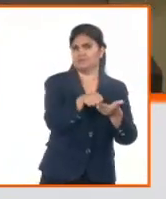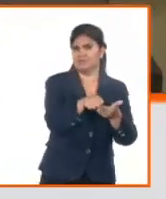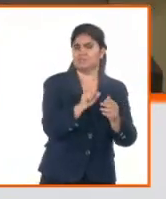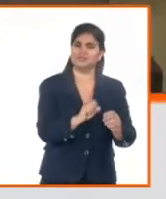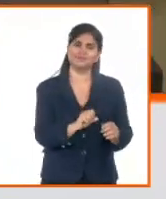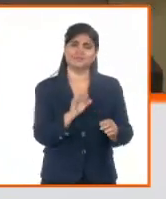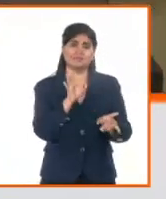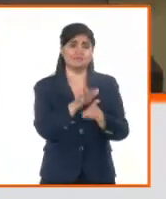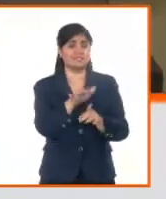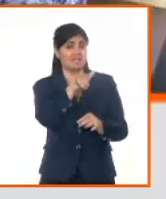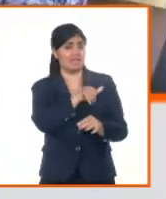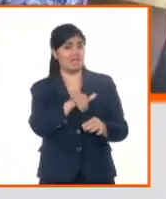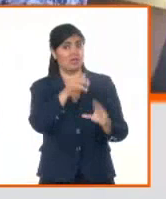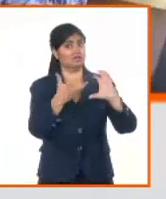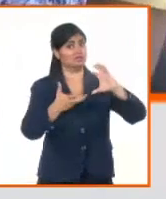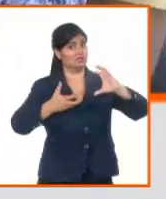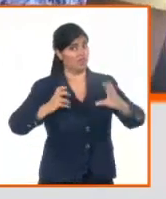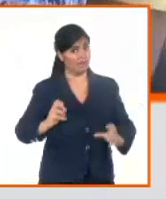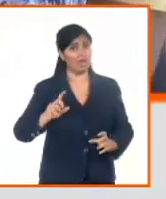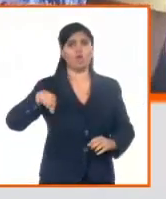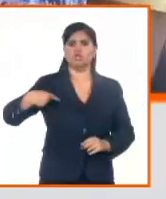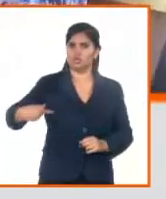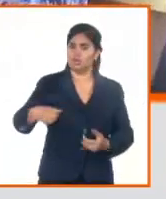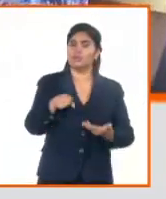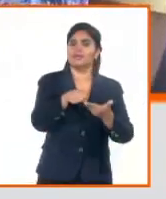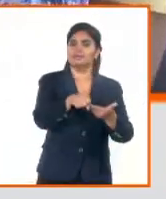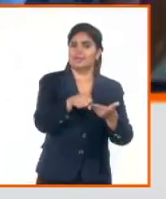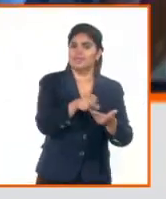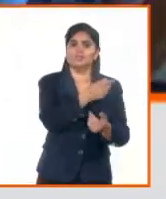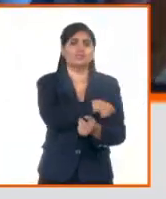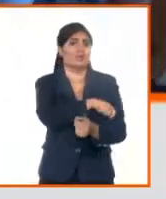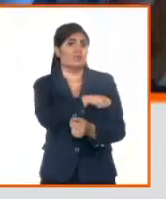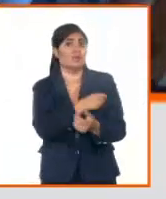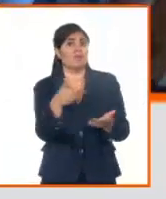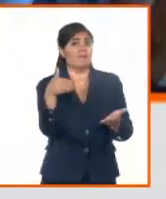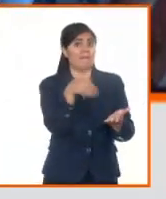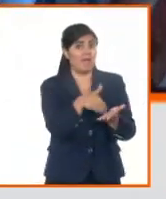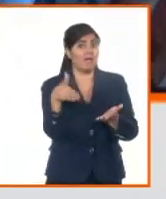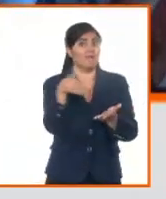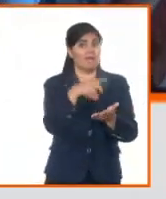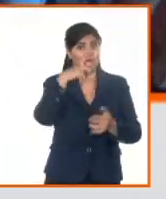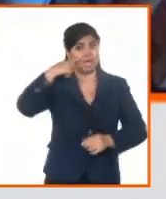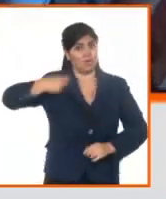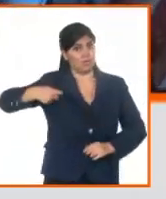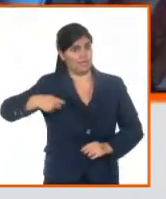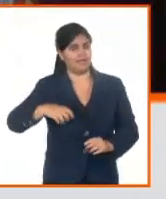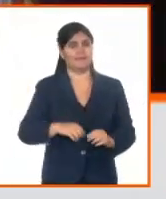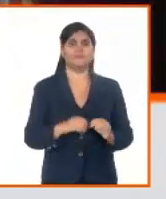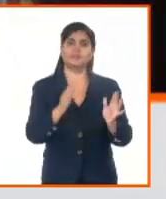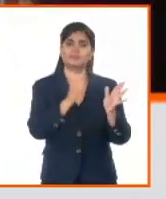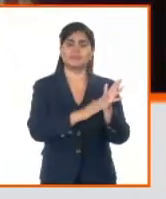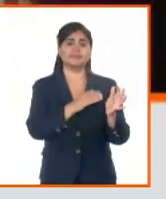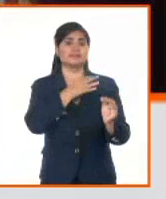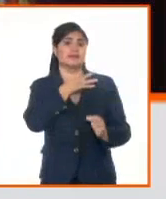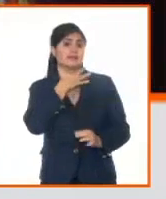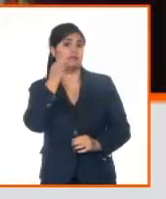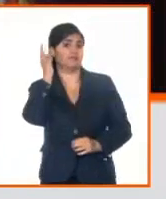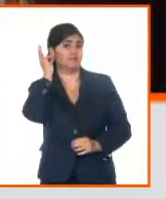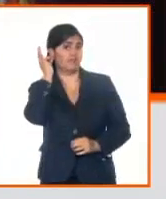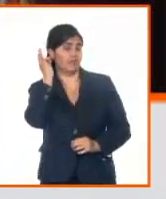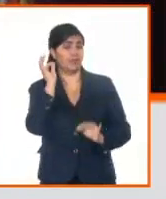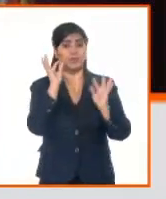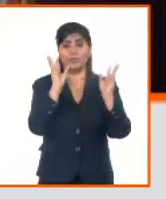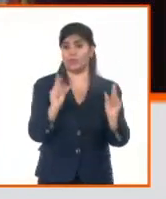igualmente de complejo y con alta demanda de los servicios. En el mes de enero y febrero, en temas de notarías, se han autorizado más